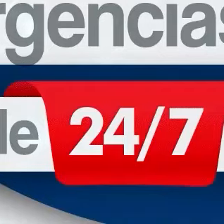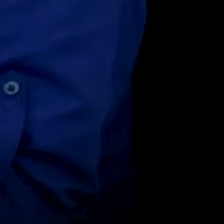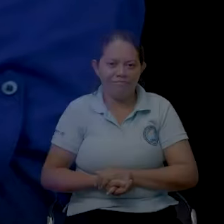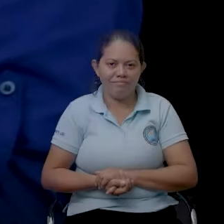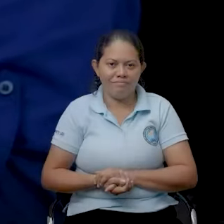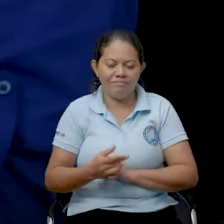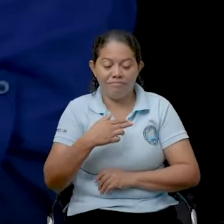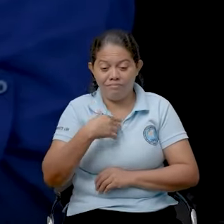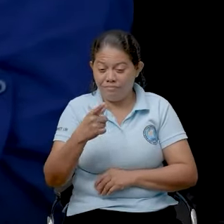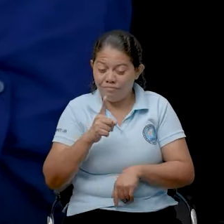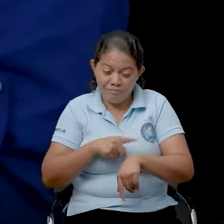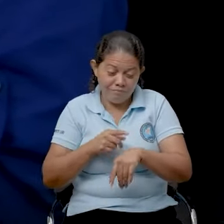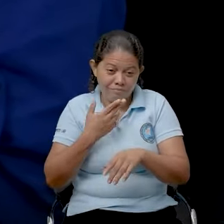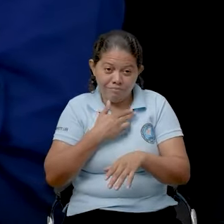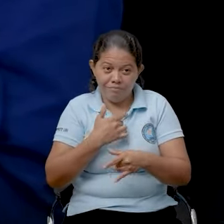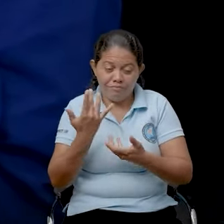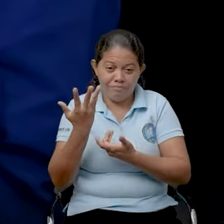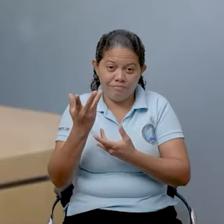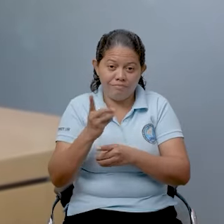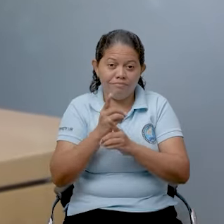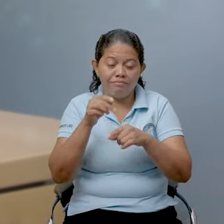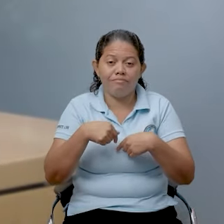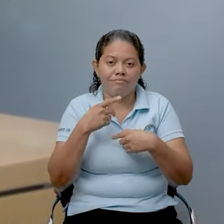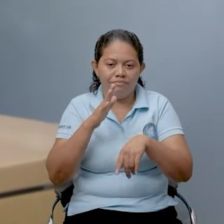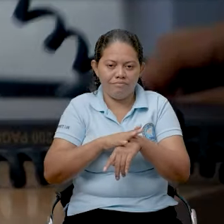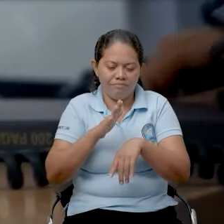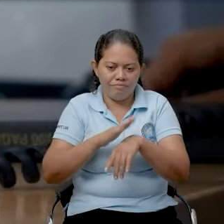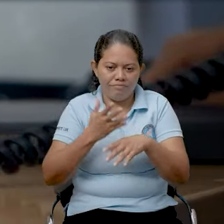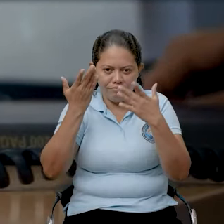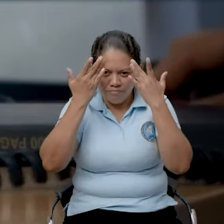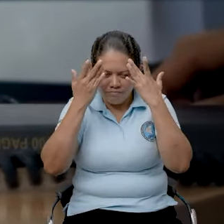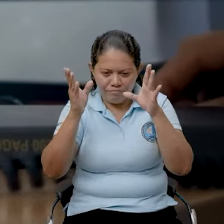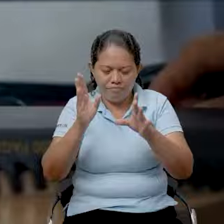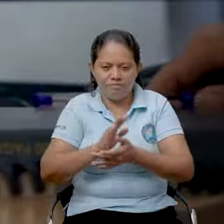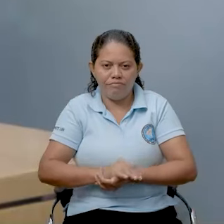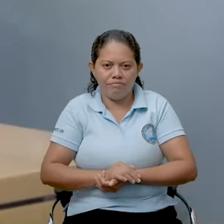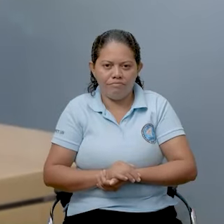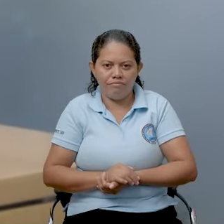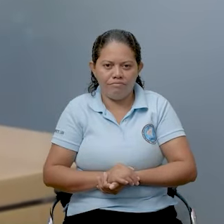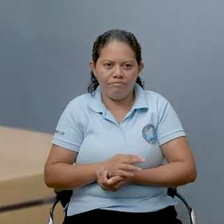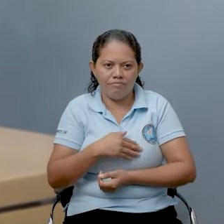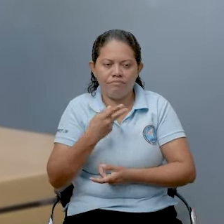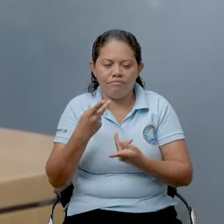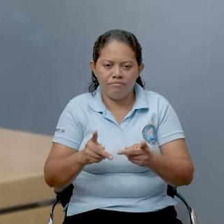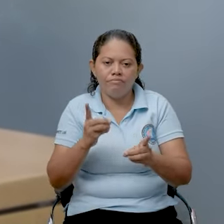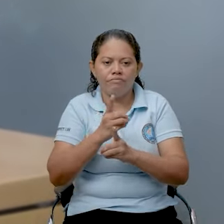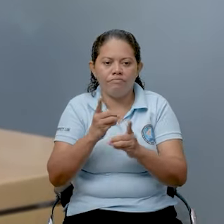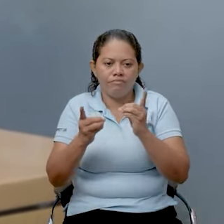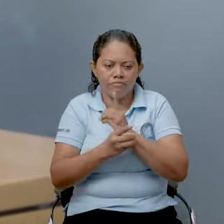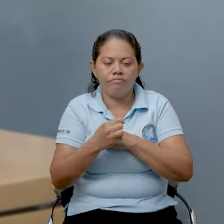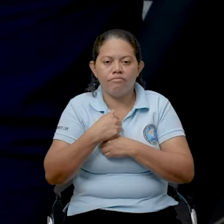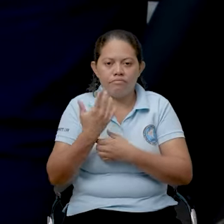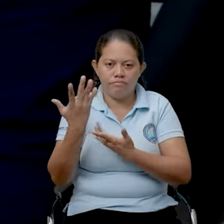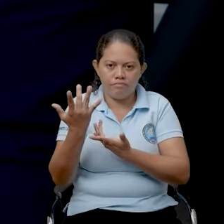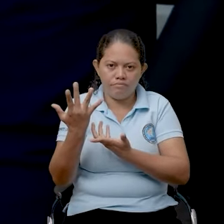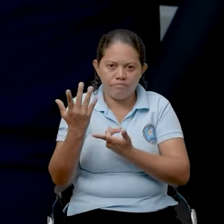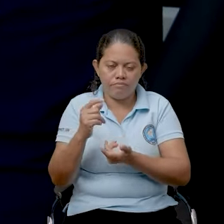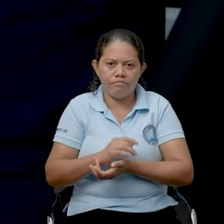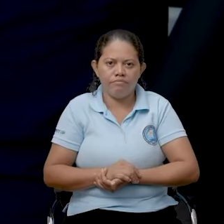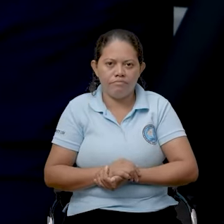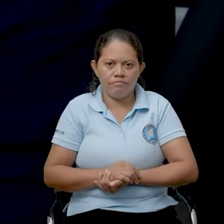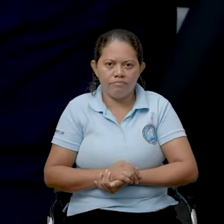En el momento menos esperado, puede ocurrir una emergencia. Por eso, debemos estar